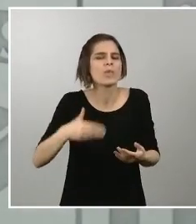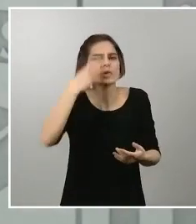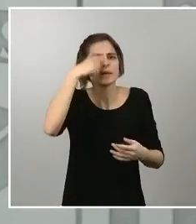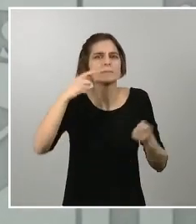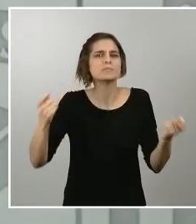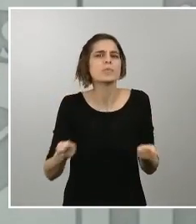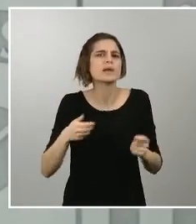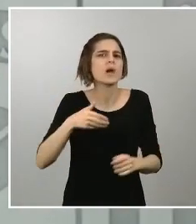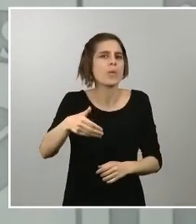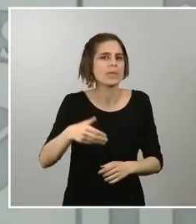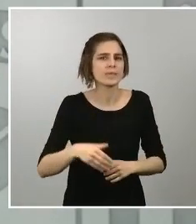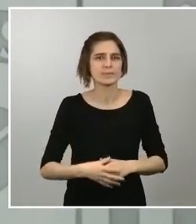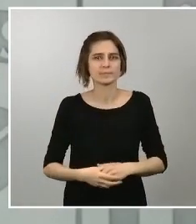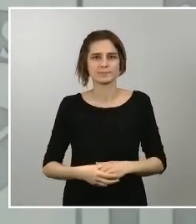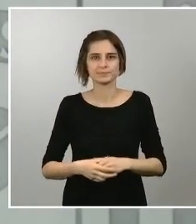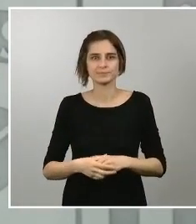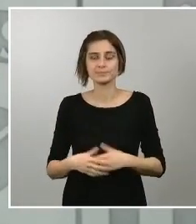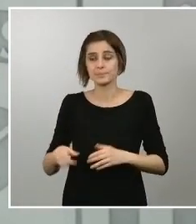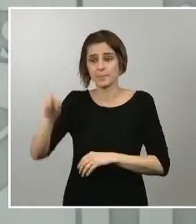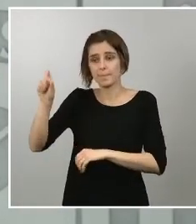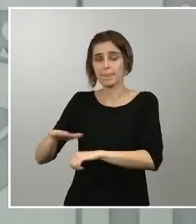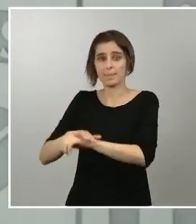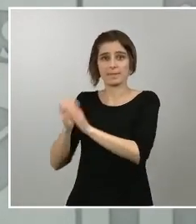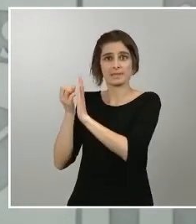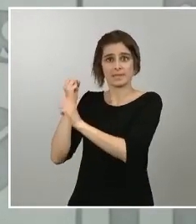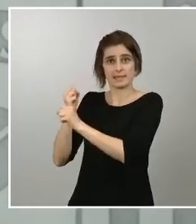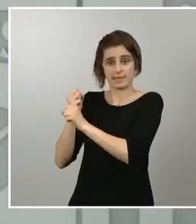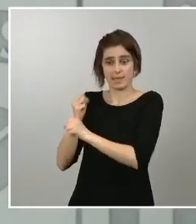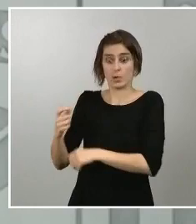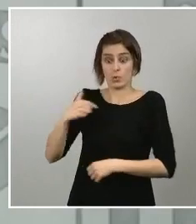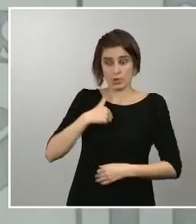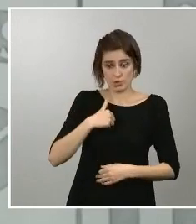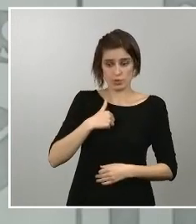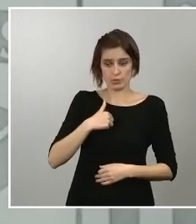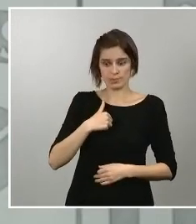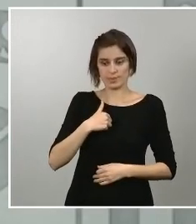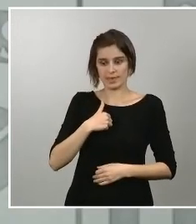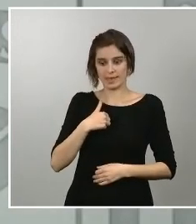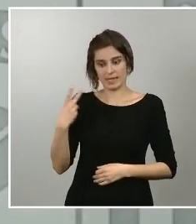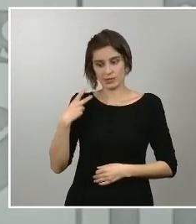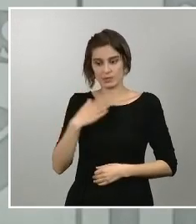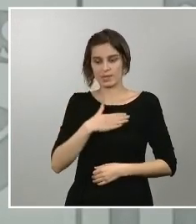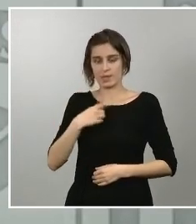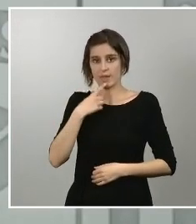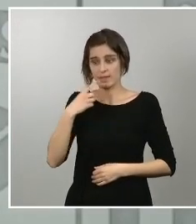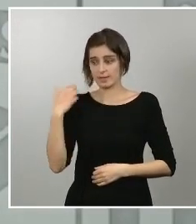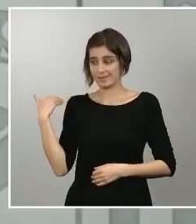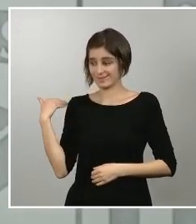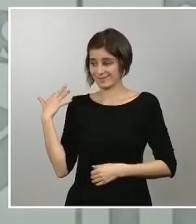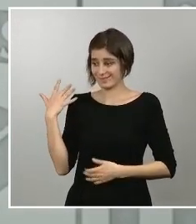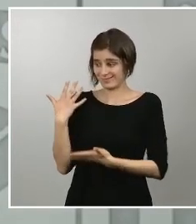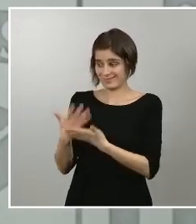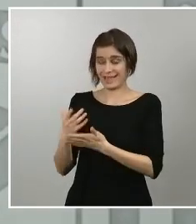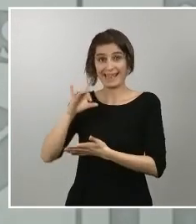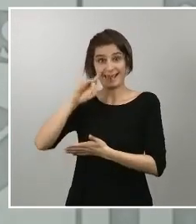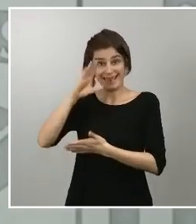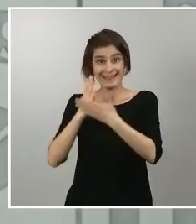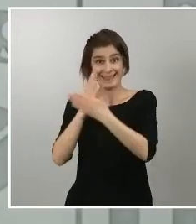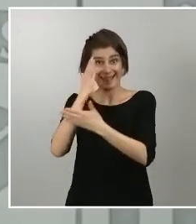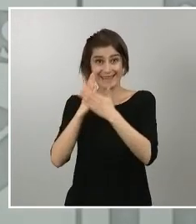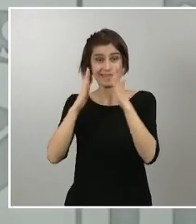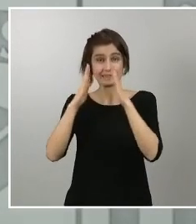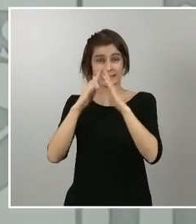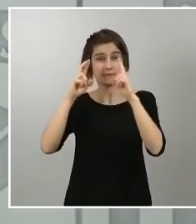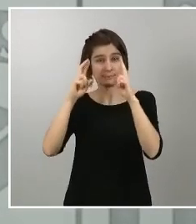hemos intentado expresar que después de estos 15 días de confinamiento los expertos sanitarios han podido ver han podido comprobar